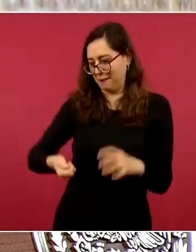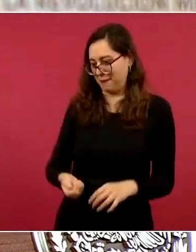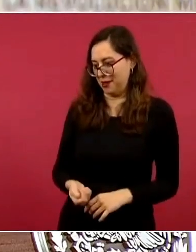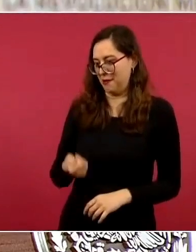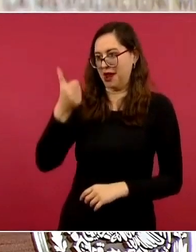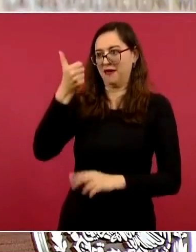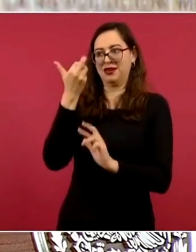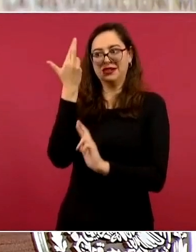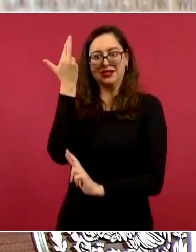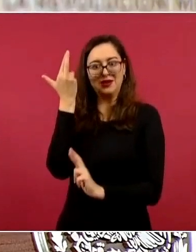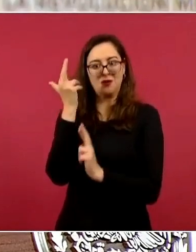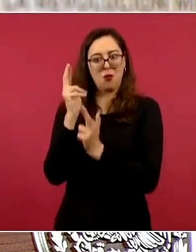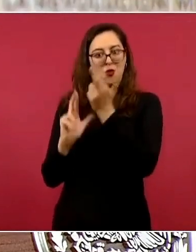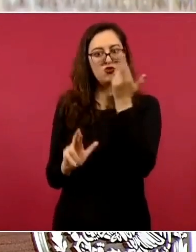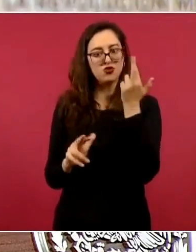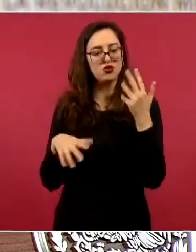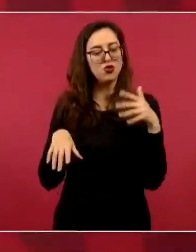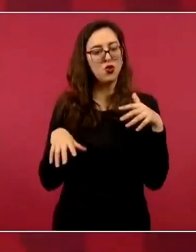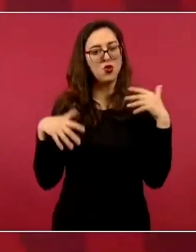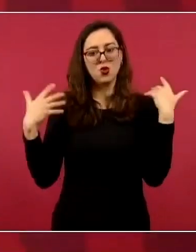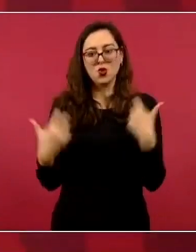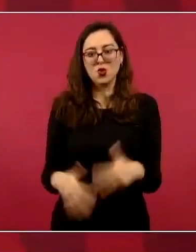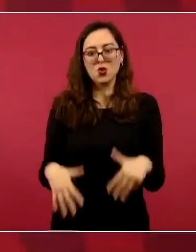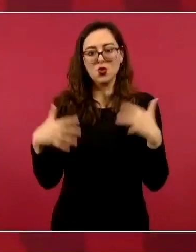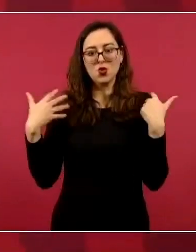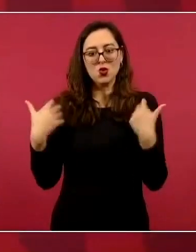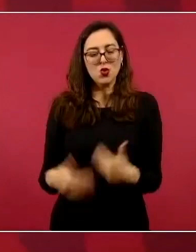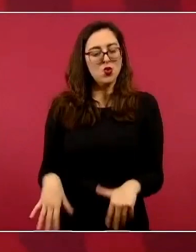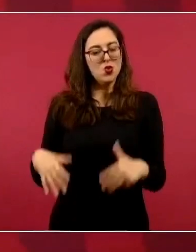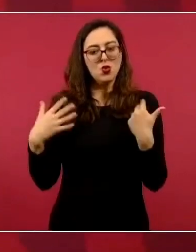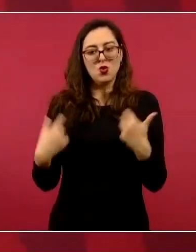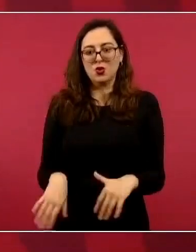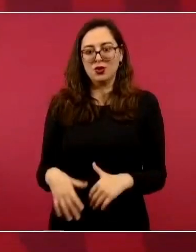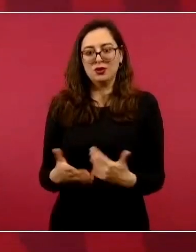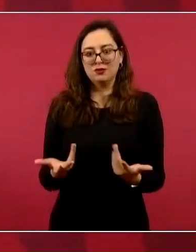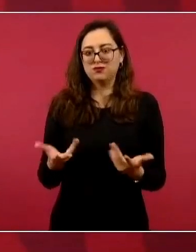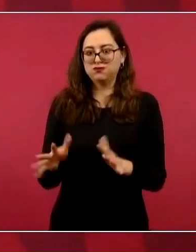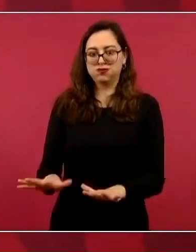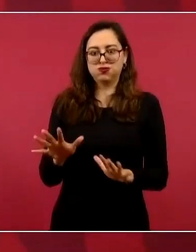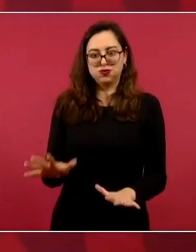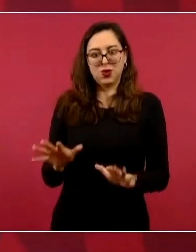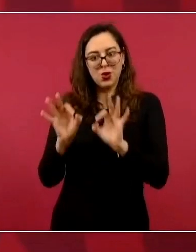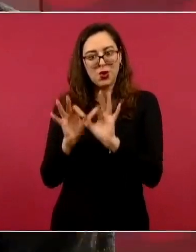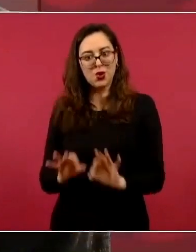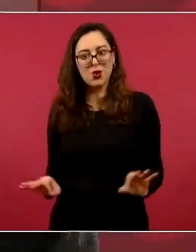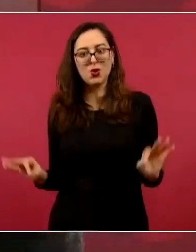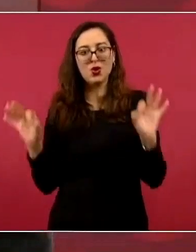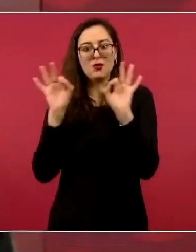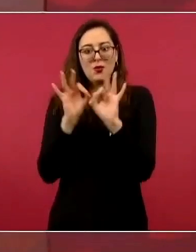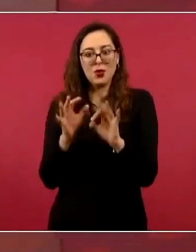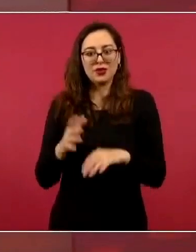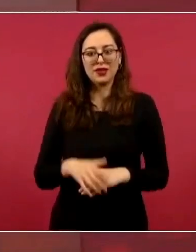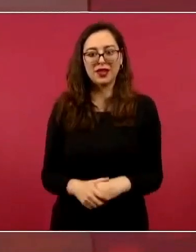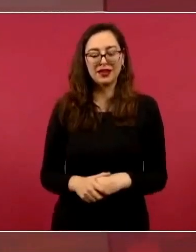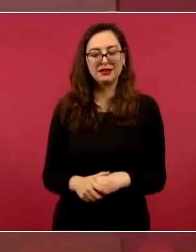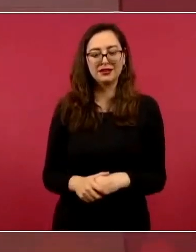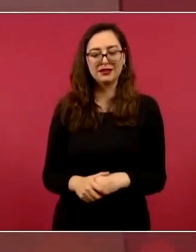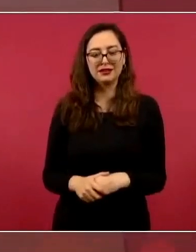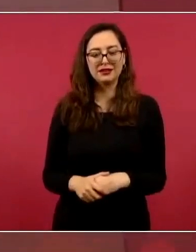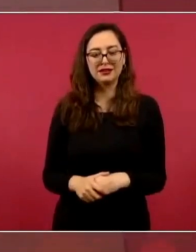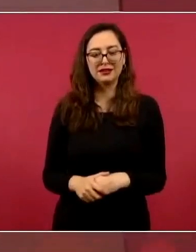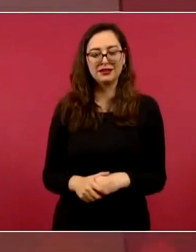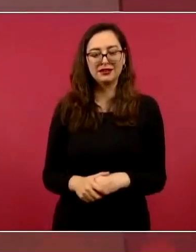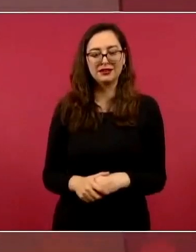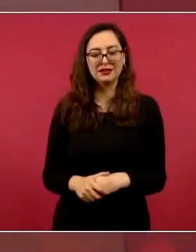y ahora regresamos. ¿Cómo no vamos a estar orgullosos de nuestra política exterior, su